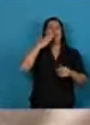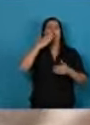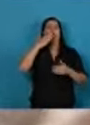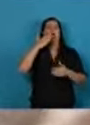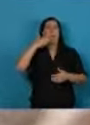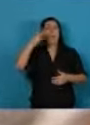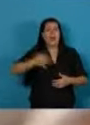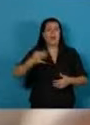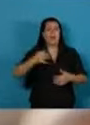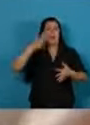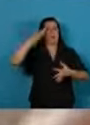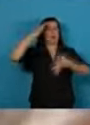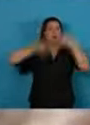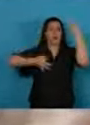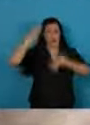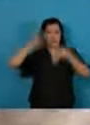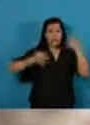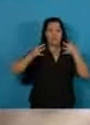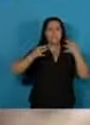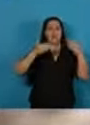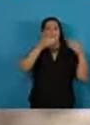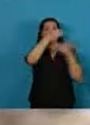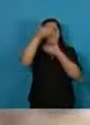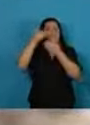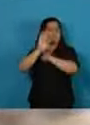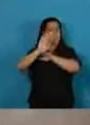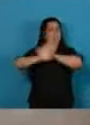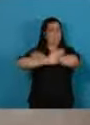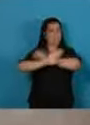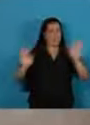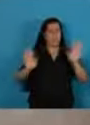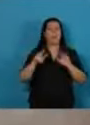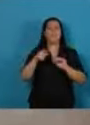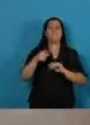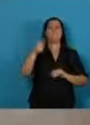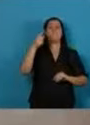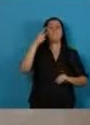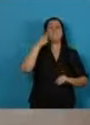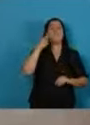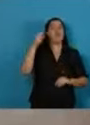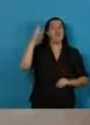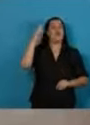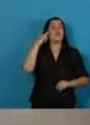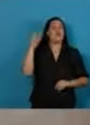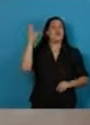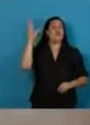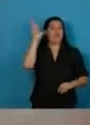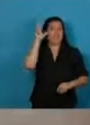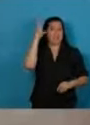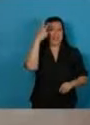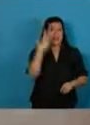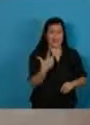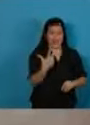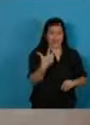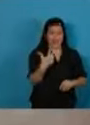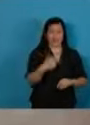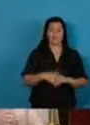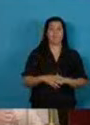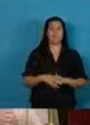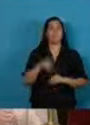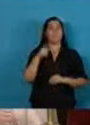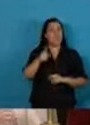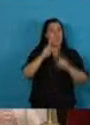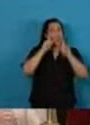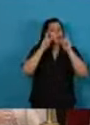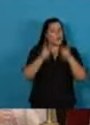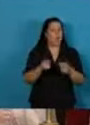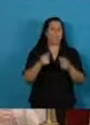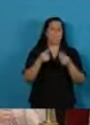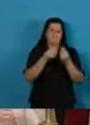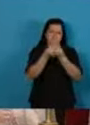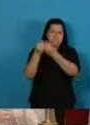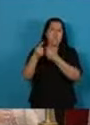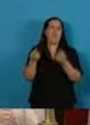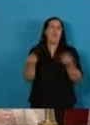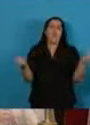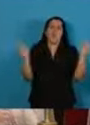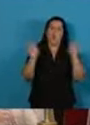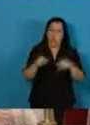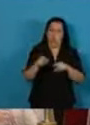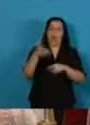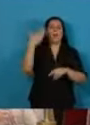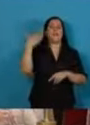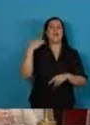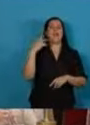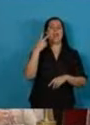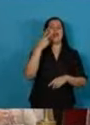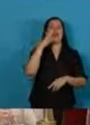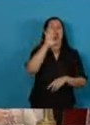primeros avances se hicieron en 1983 y muchos otros se retomaron después del año